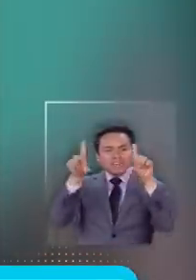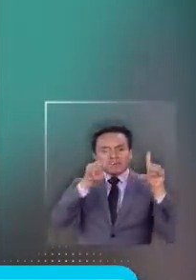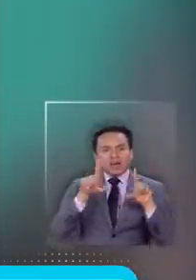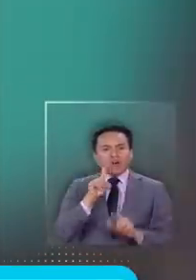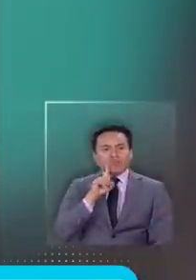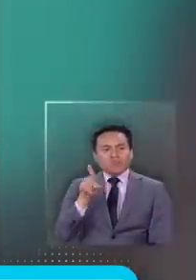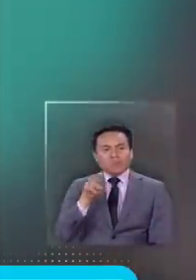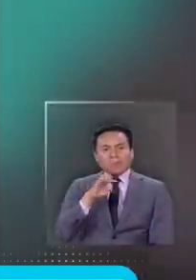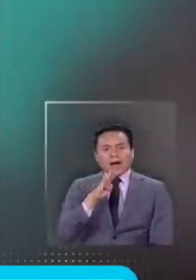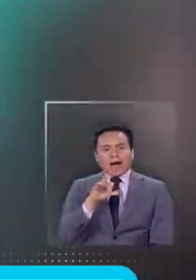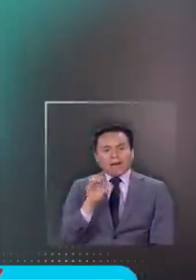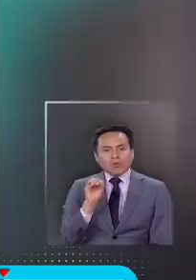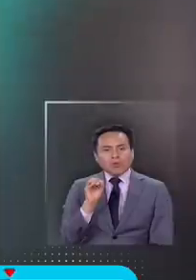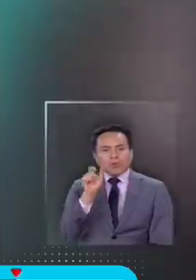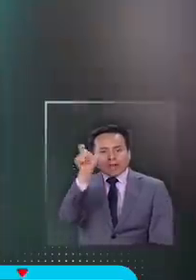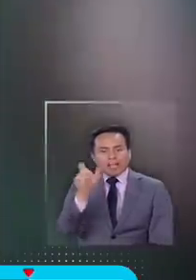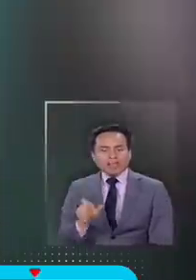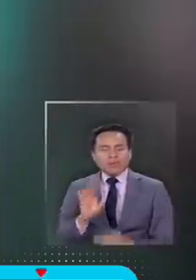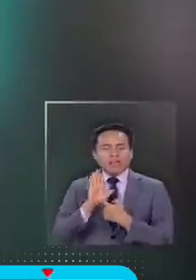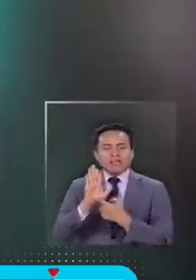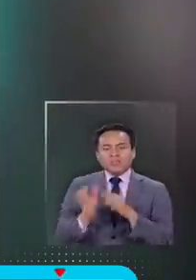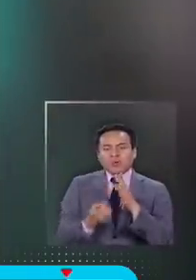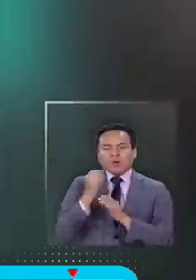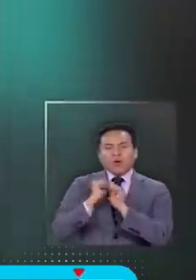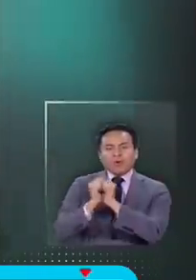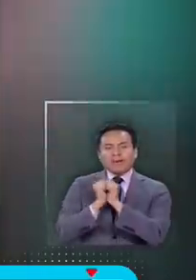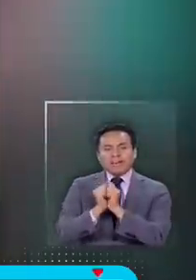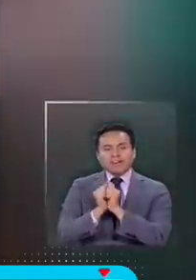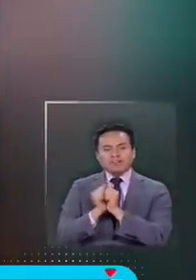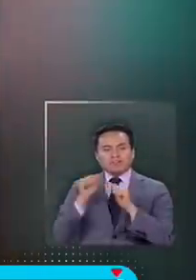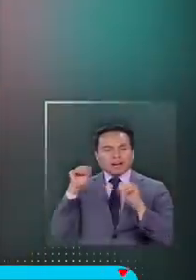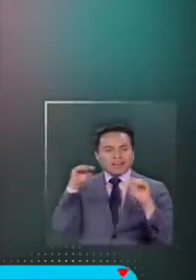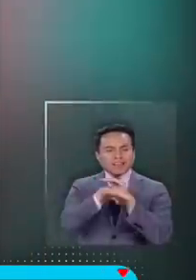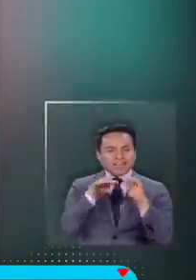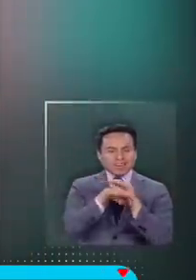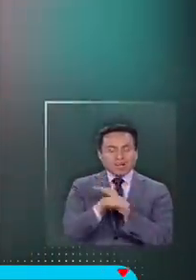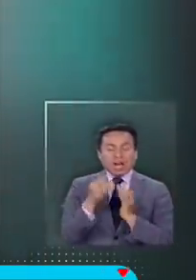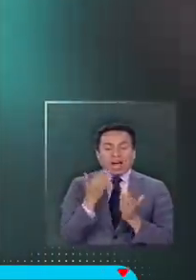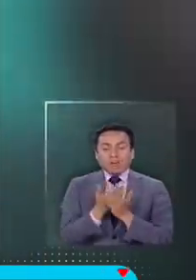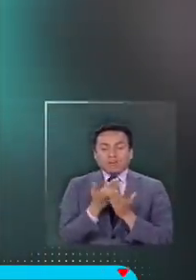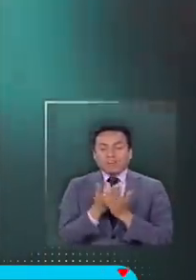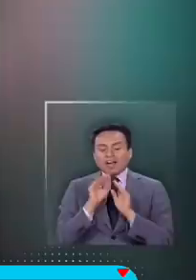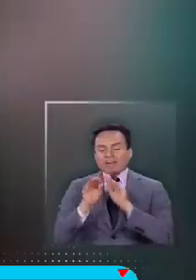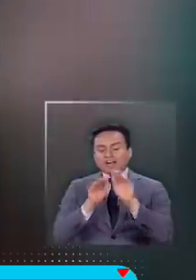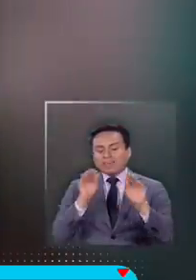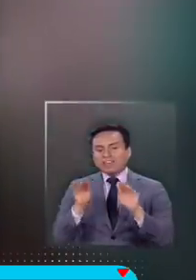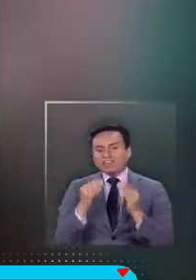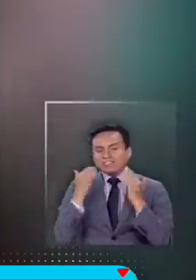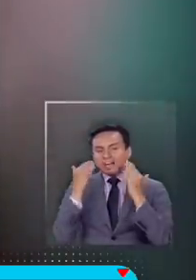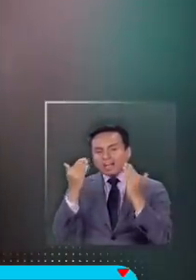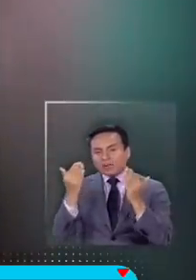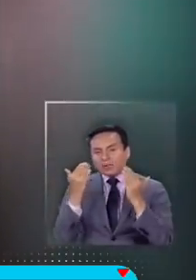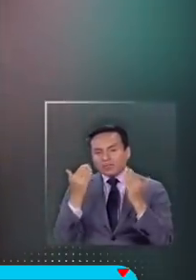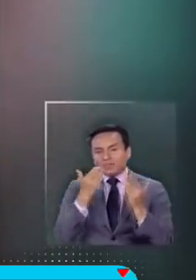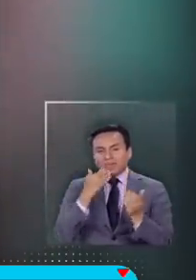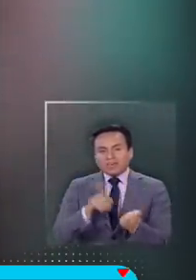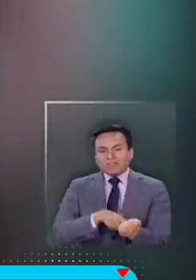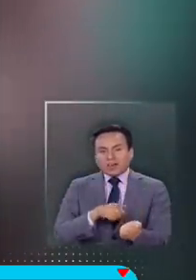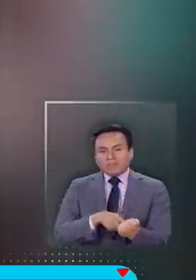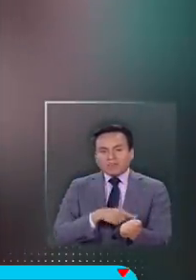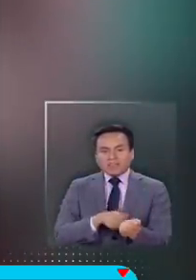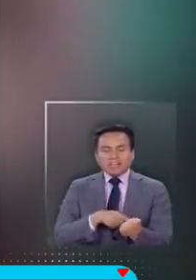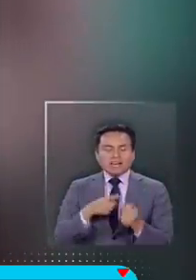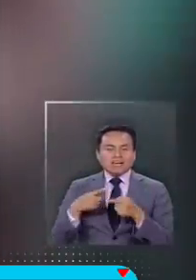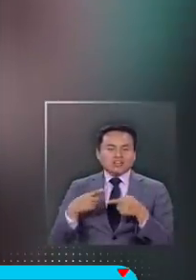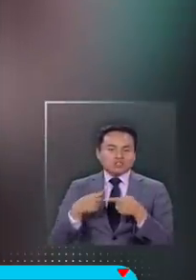precisamente su nombre es Pablo lo presenta como su nuevo compañero de ataque además aprovecha de mandarle un saludo a la familia de su